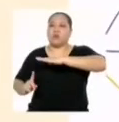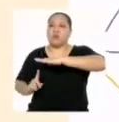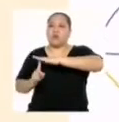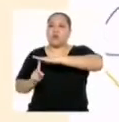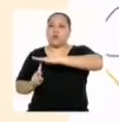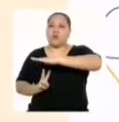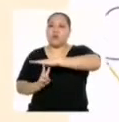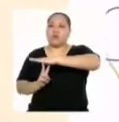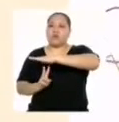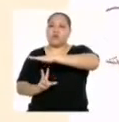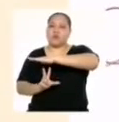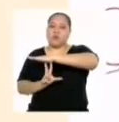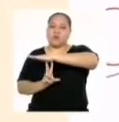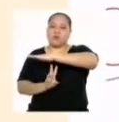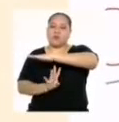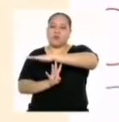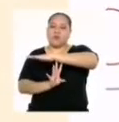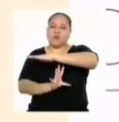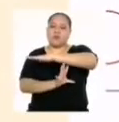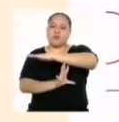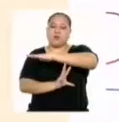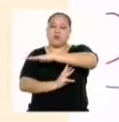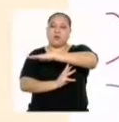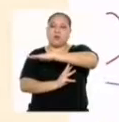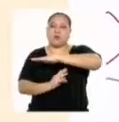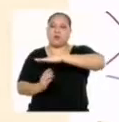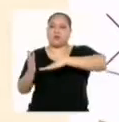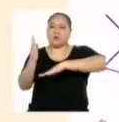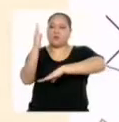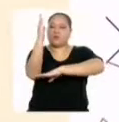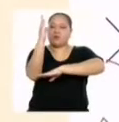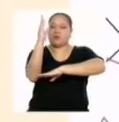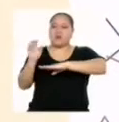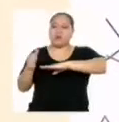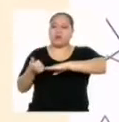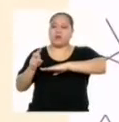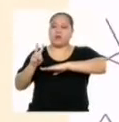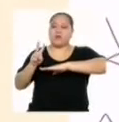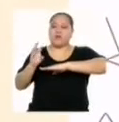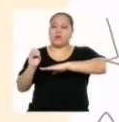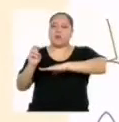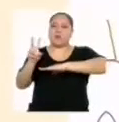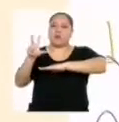1 en 1 y al eje de las ordenadas, ingreso en soles, de 10 en 10.